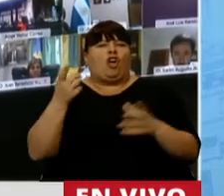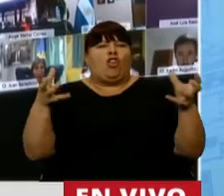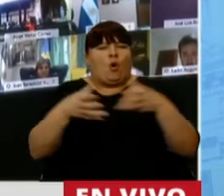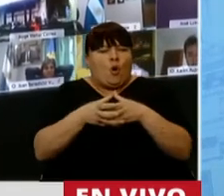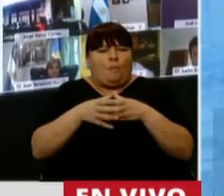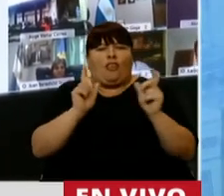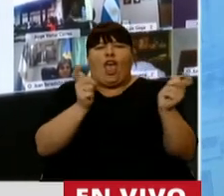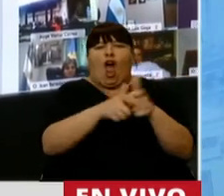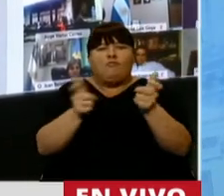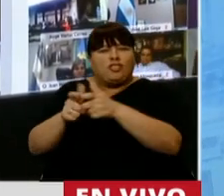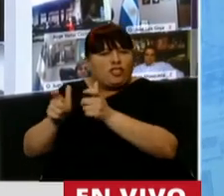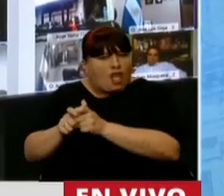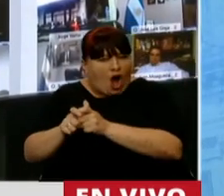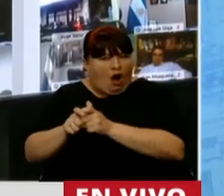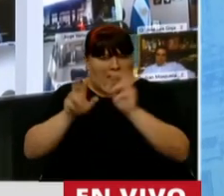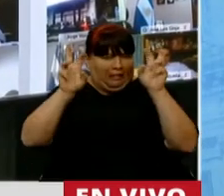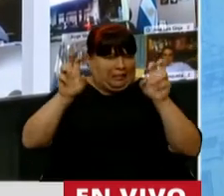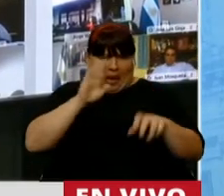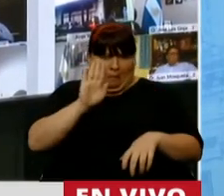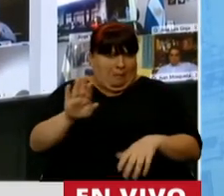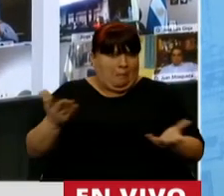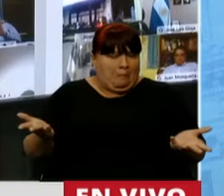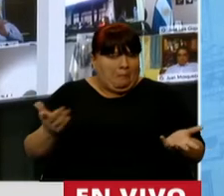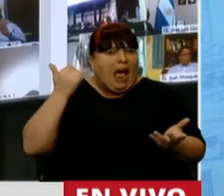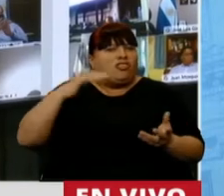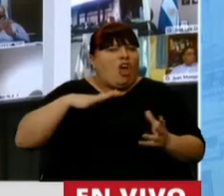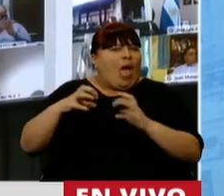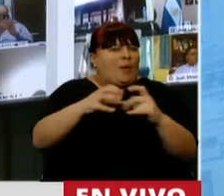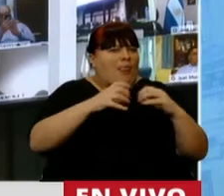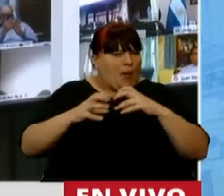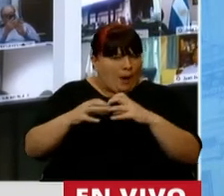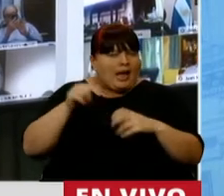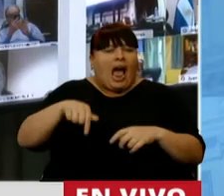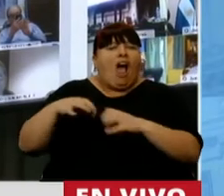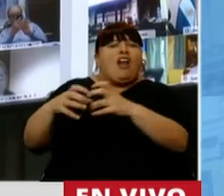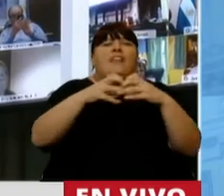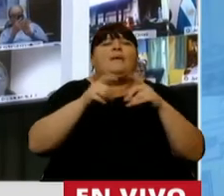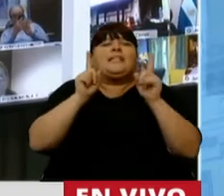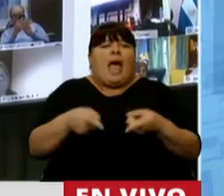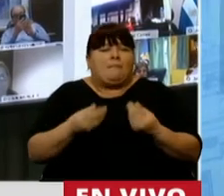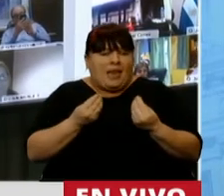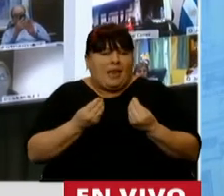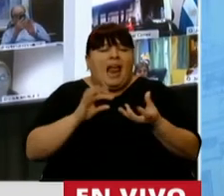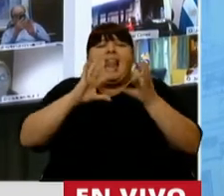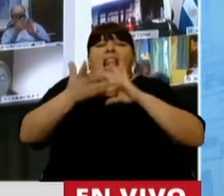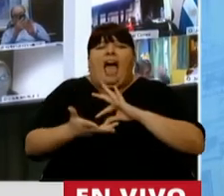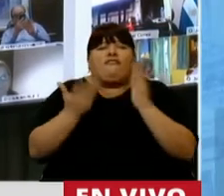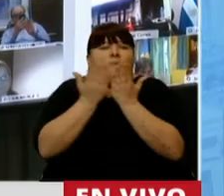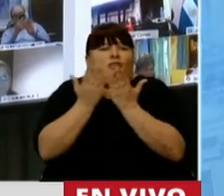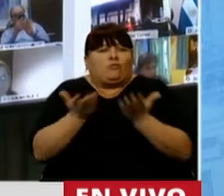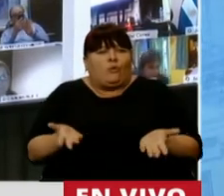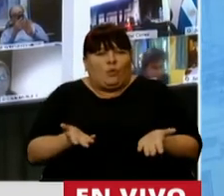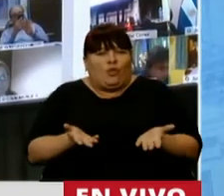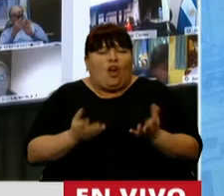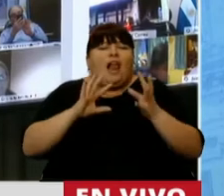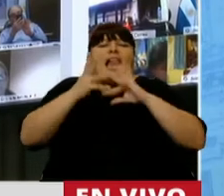integrantes de las comisiones cosas que en realidad están en debate, porque lo que está en debate también es la metodología de estudio,